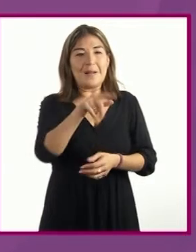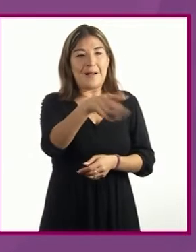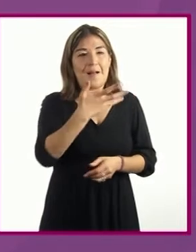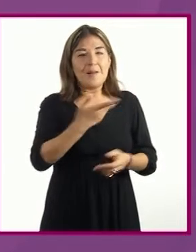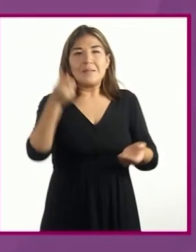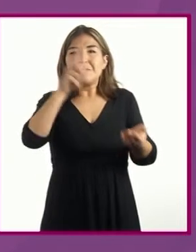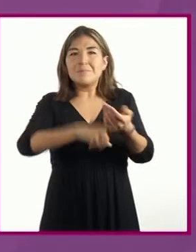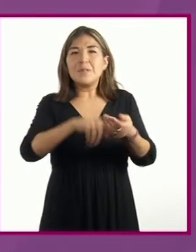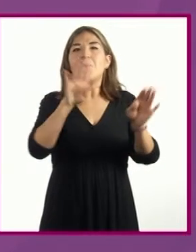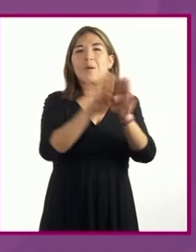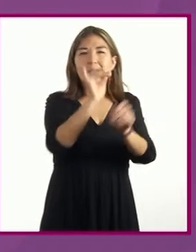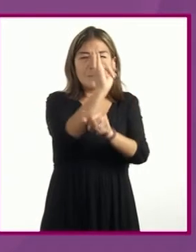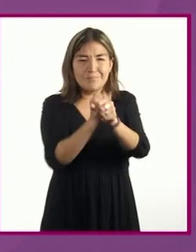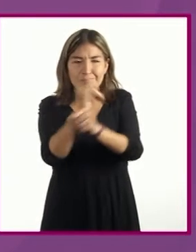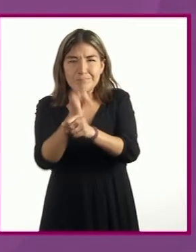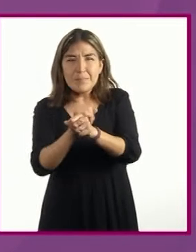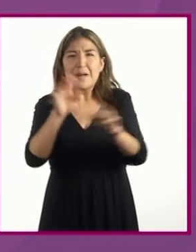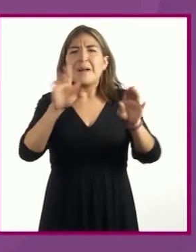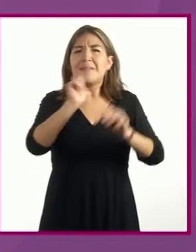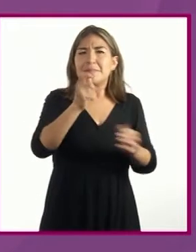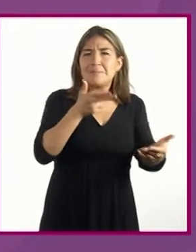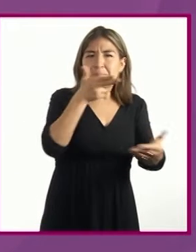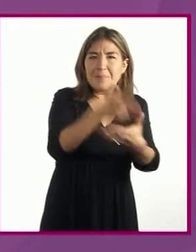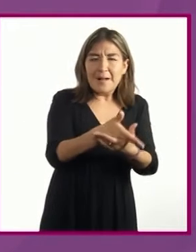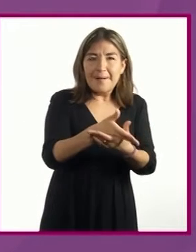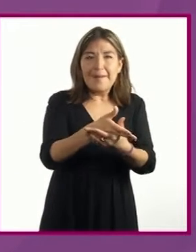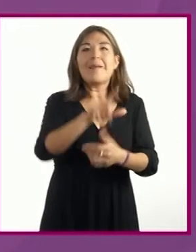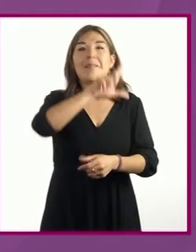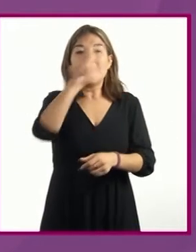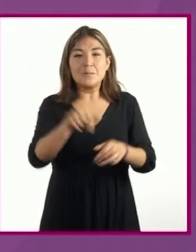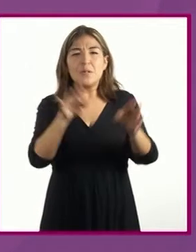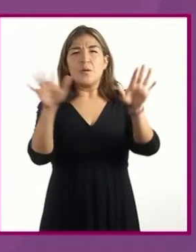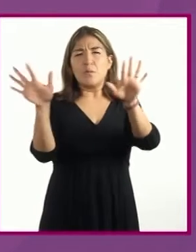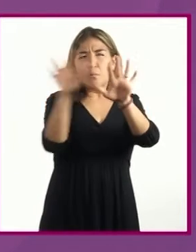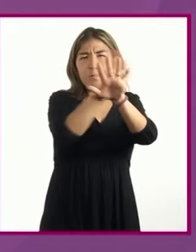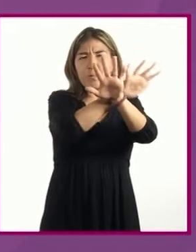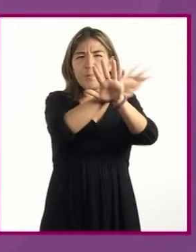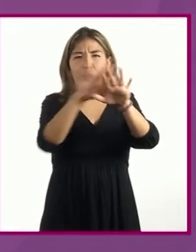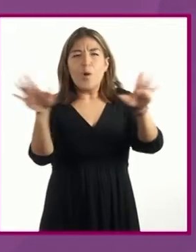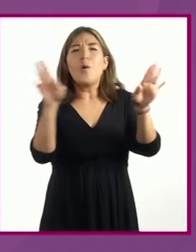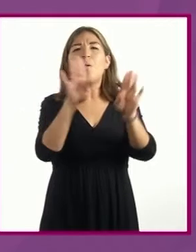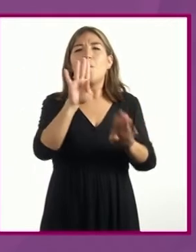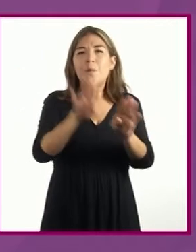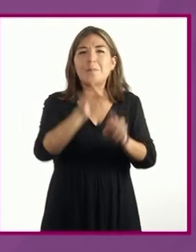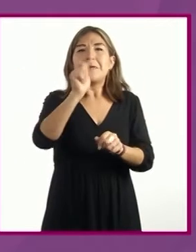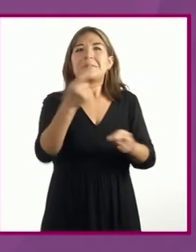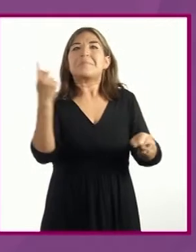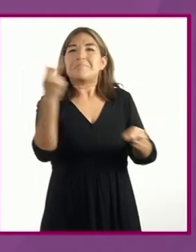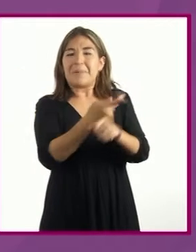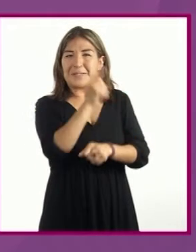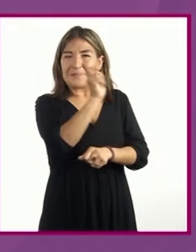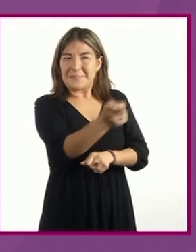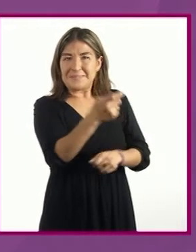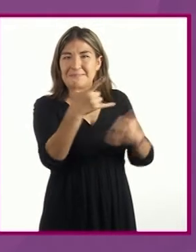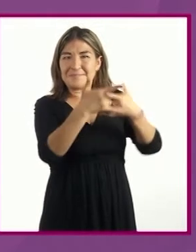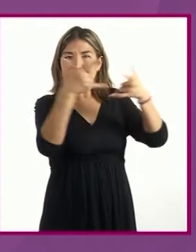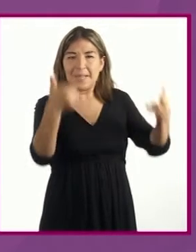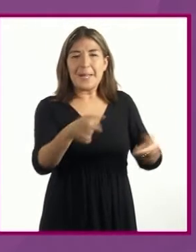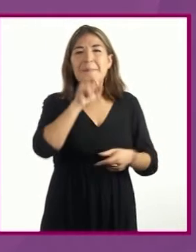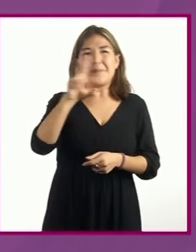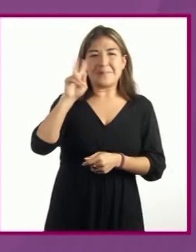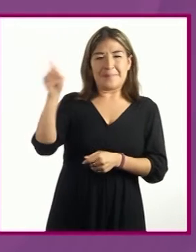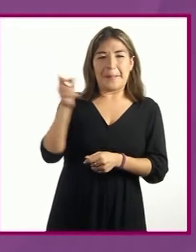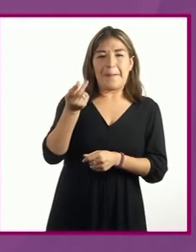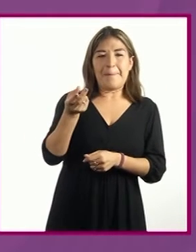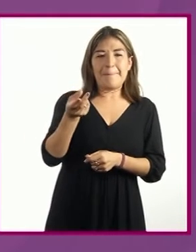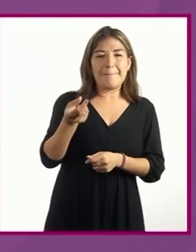pistas completas del crimen, y difuminadas cuando se hacen hipótesis de lo que sucedió, como en el perro